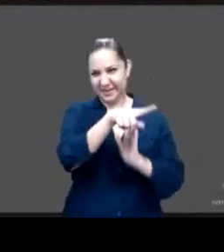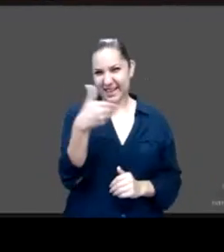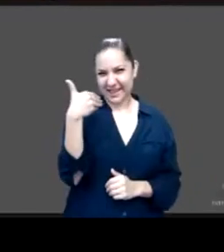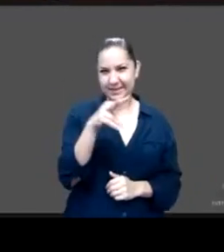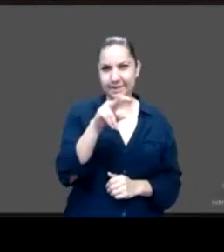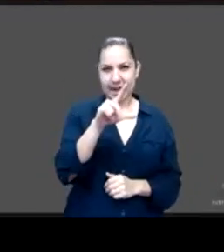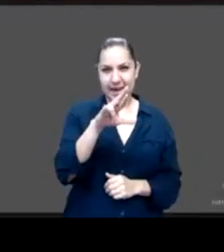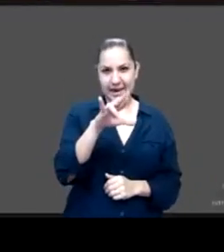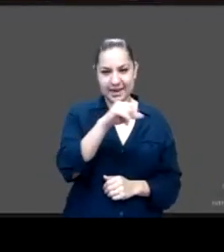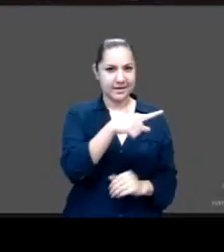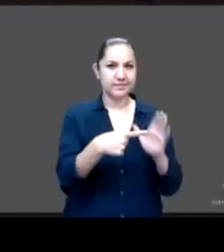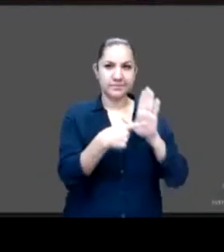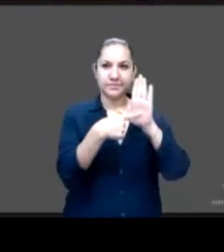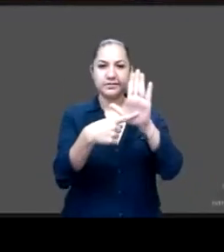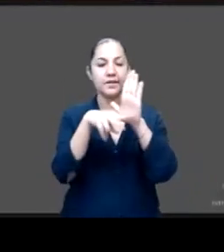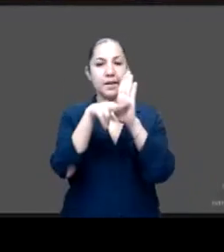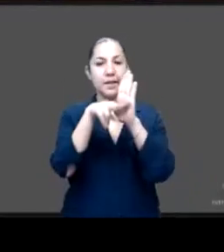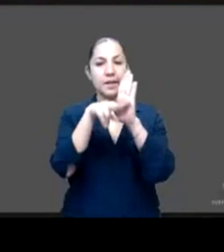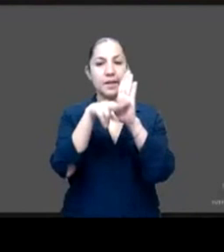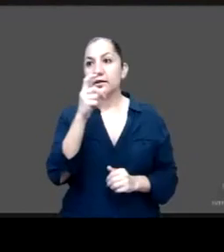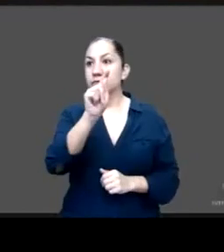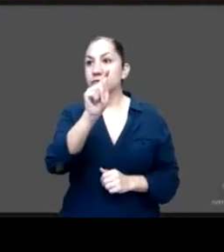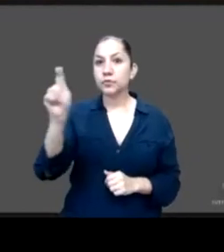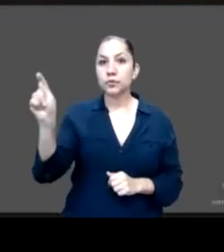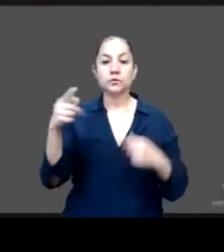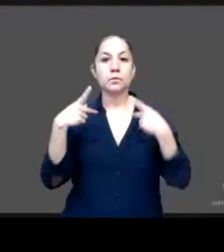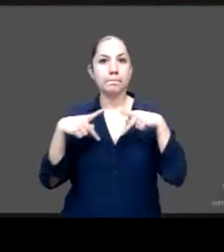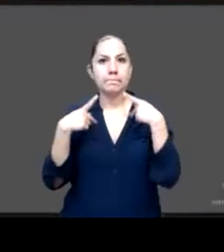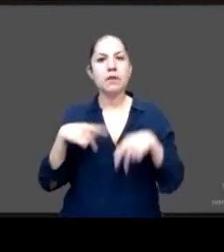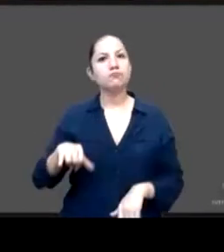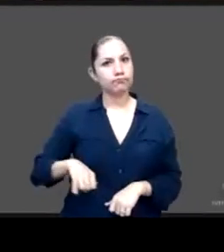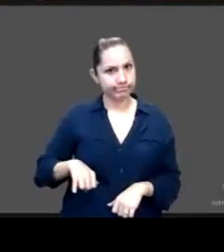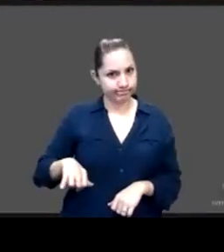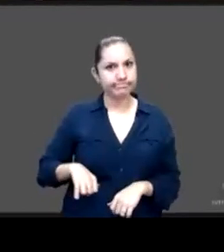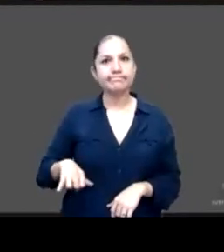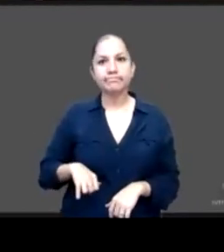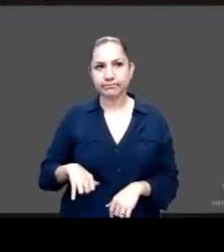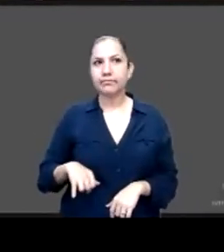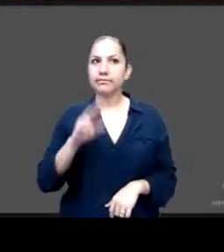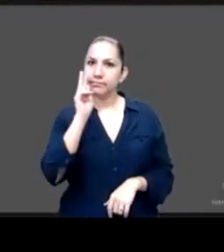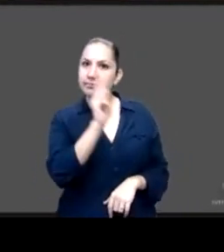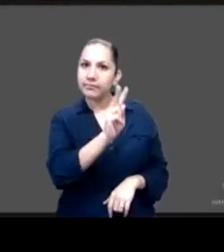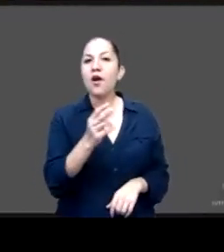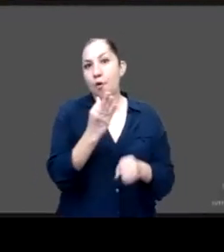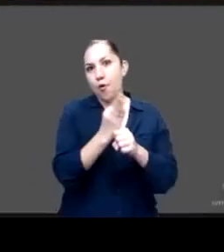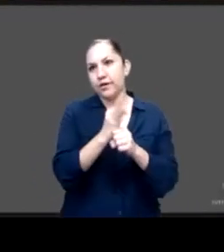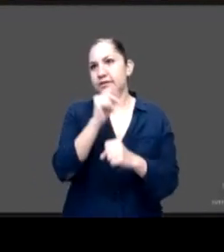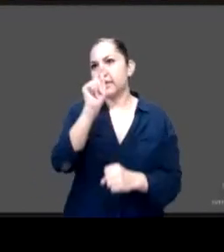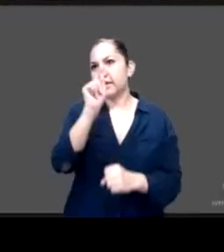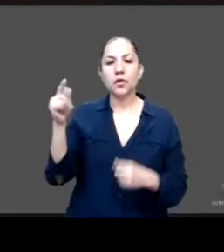Seguramente las personas que nos están acompañando están pensando ya cómo hacer de esta